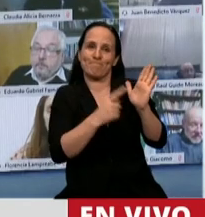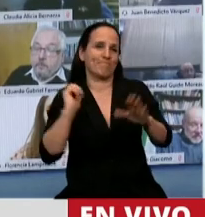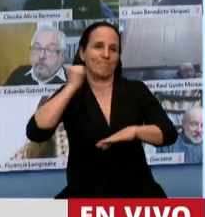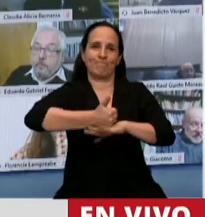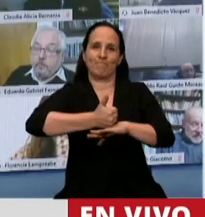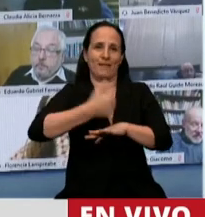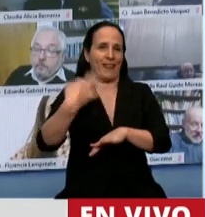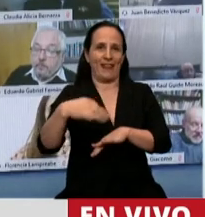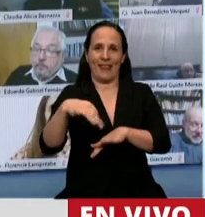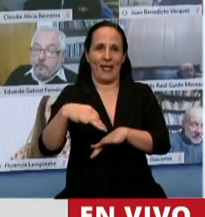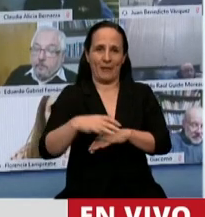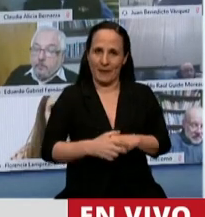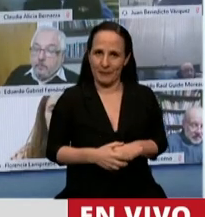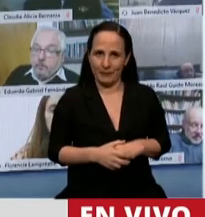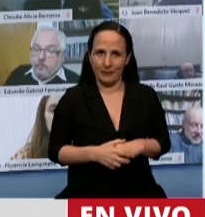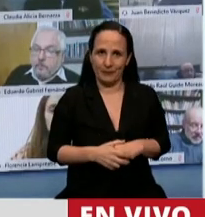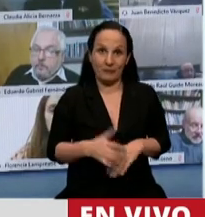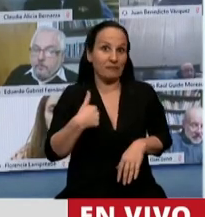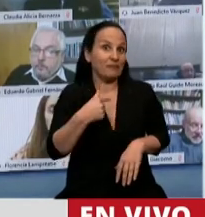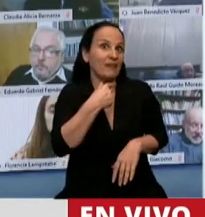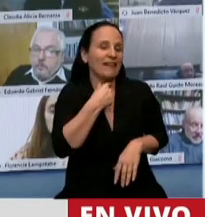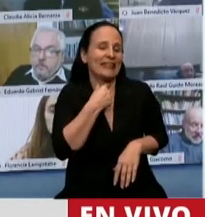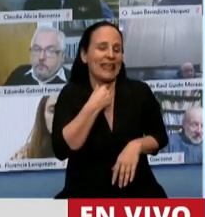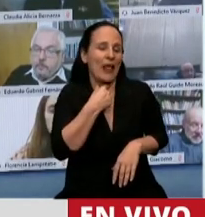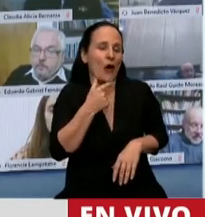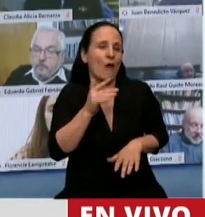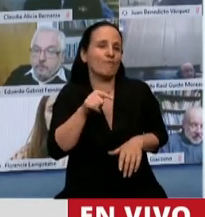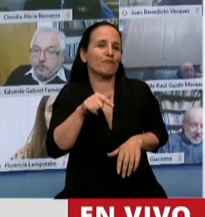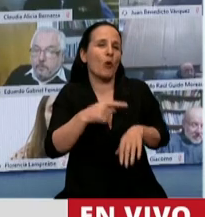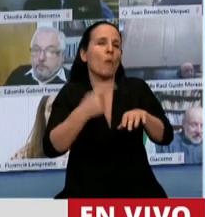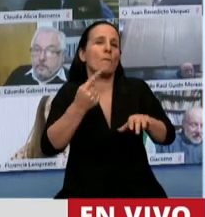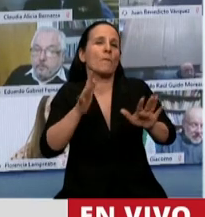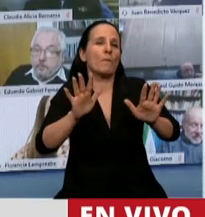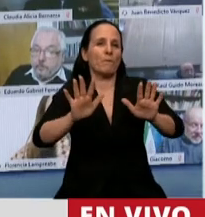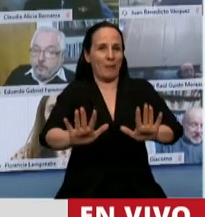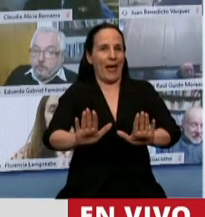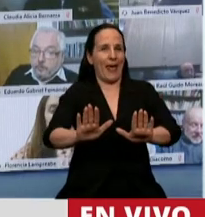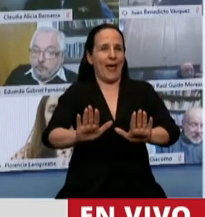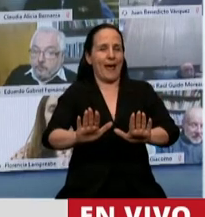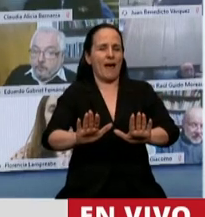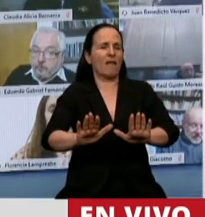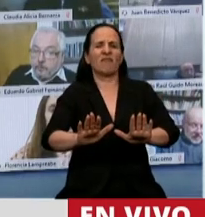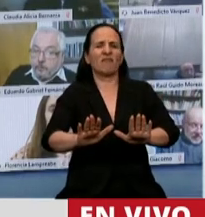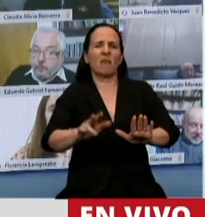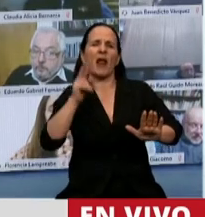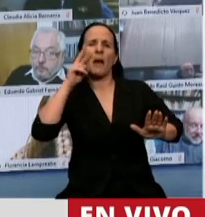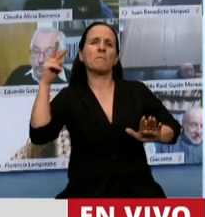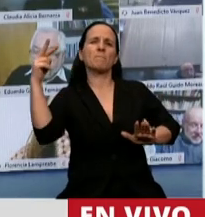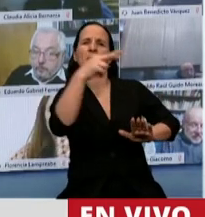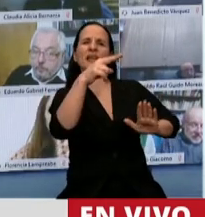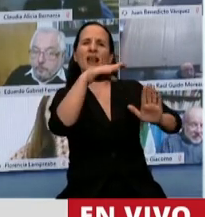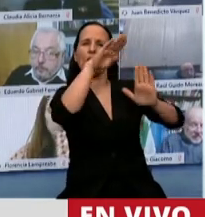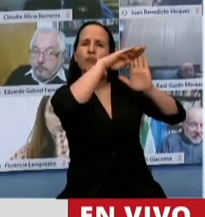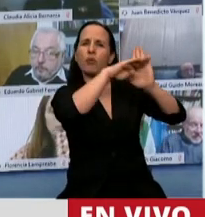Y quiero que nos detengamos un instante, si ustedes me permiten, en mirar ese tablero.